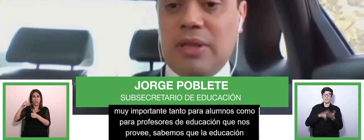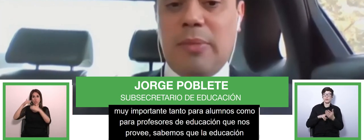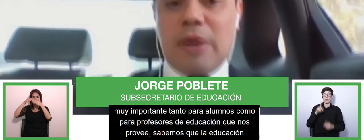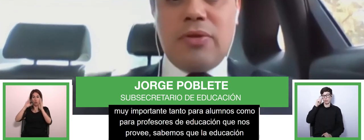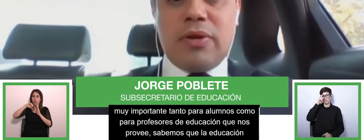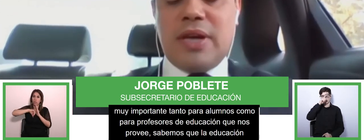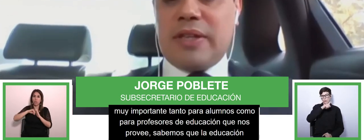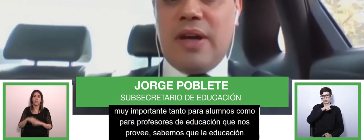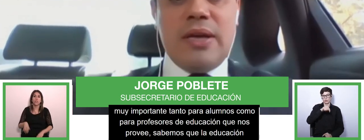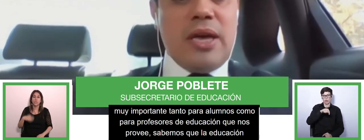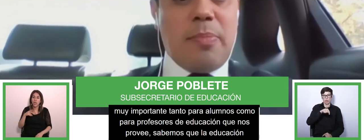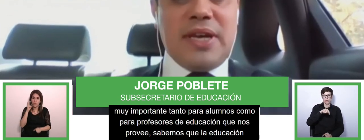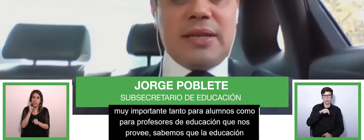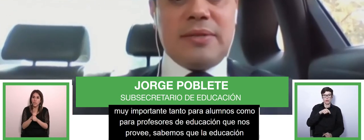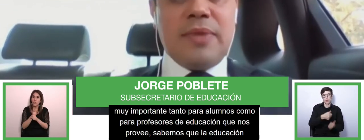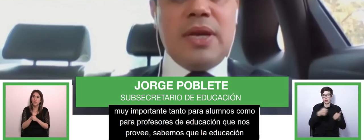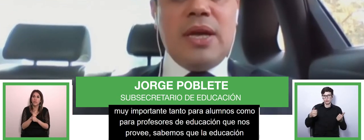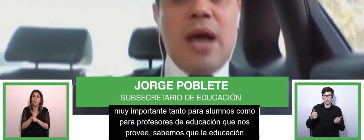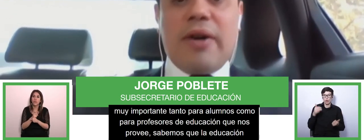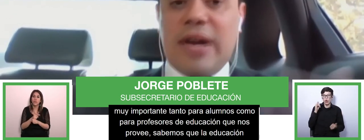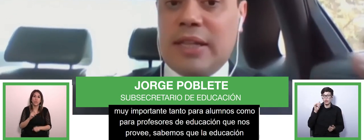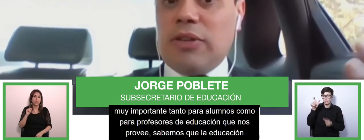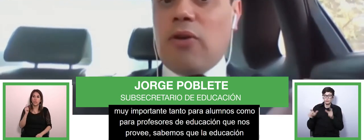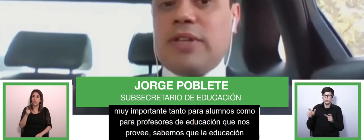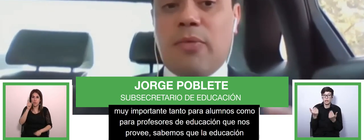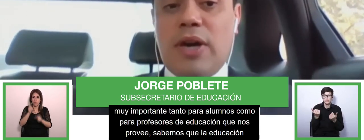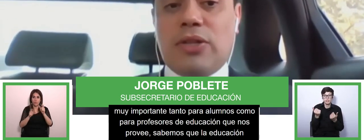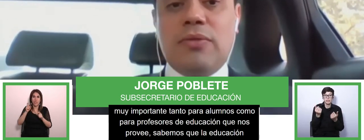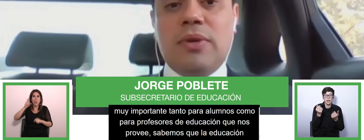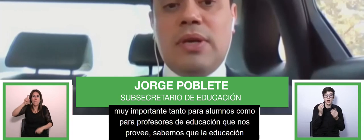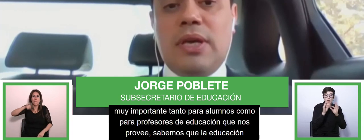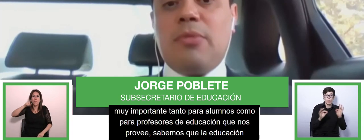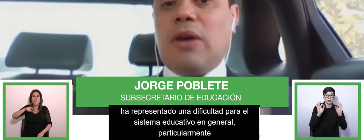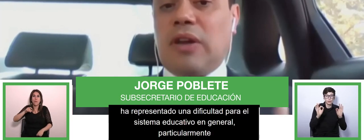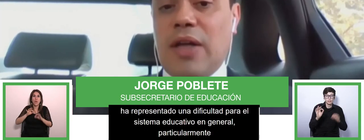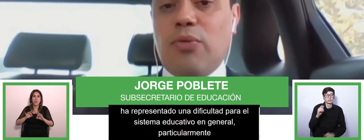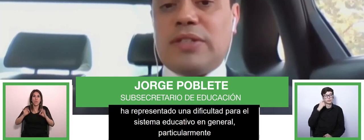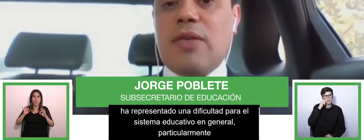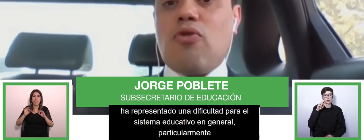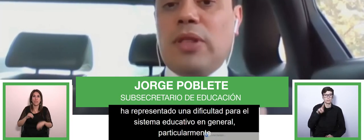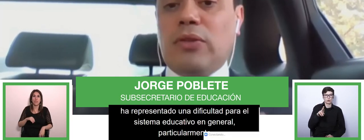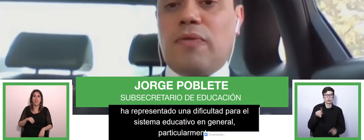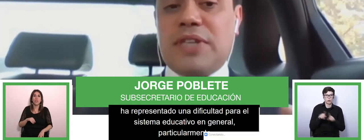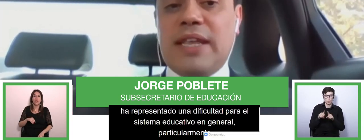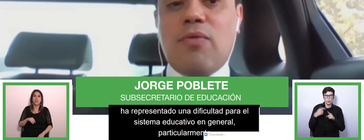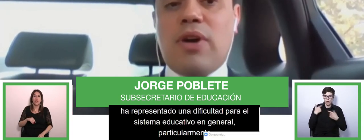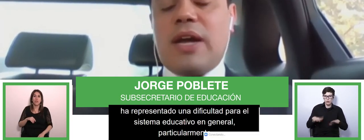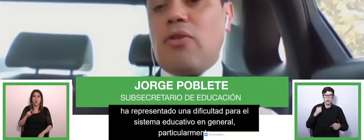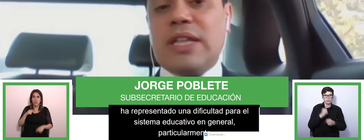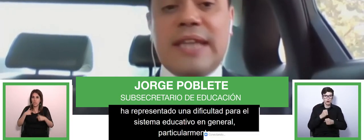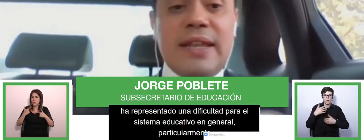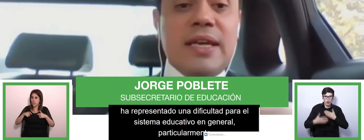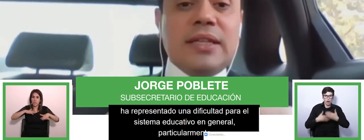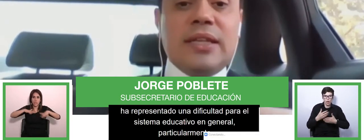particularmente para los niños con necesidades educativas especiales ahora entre otras cosas que hemos hecho hemos estado trabajando en una serie de documentos oficiales que